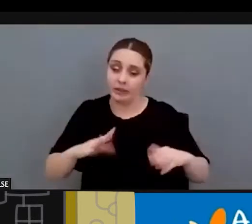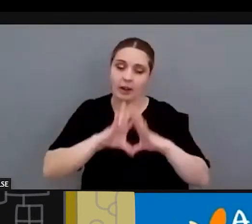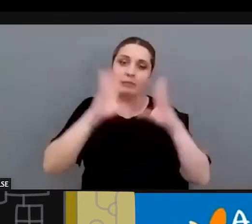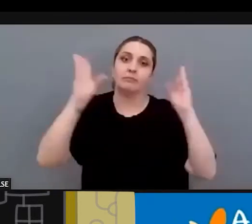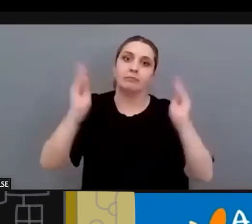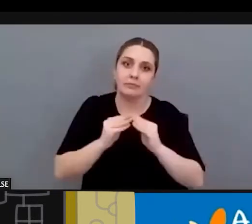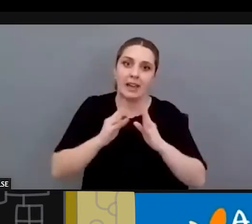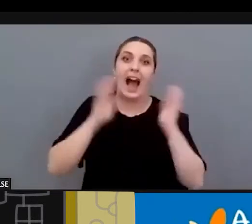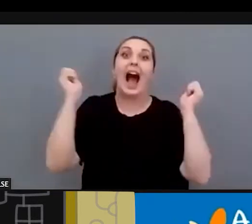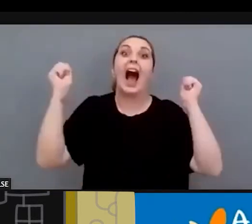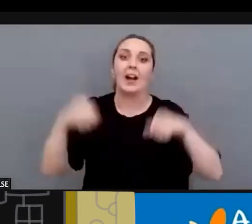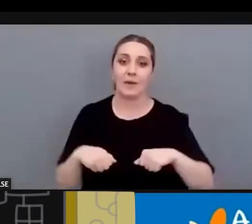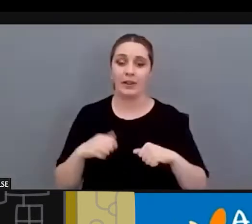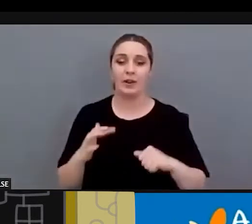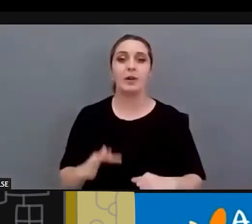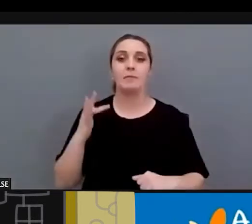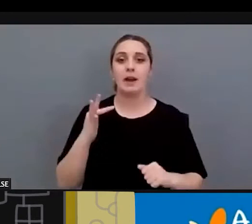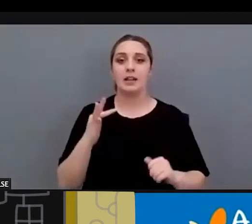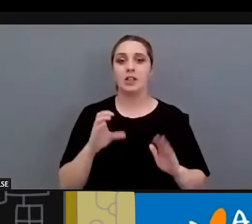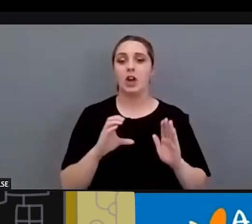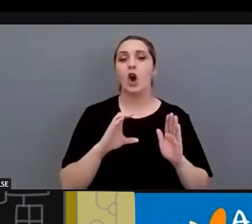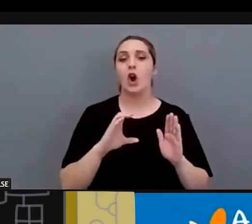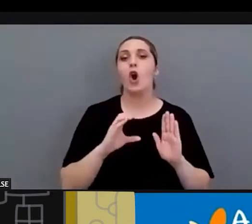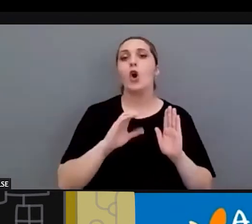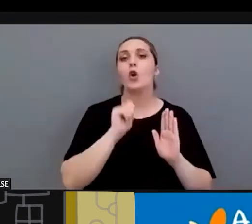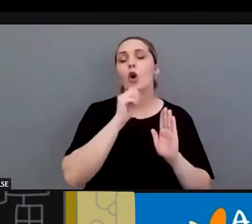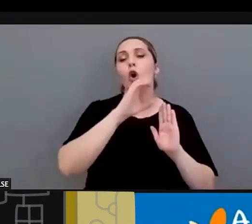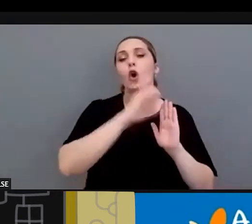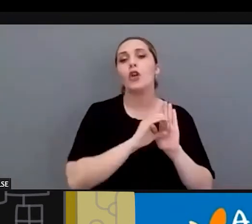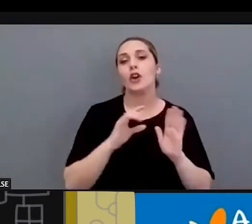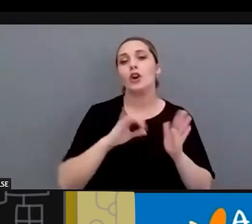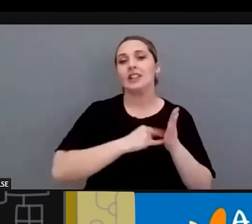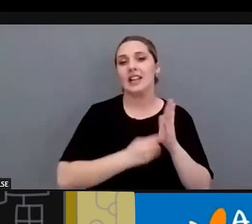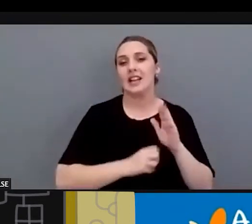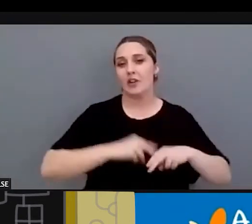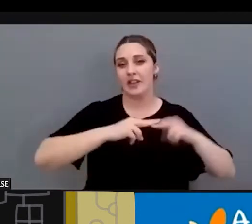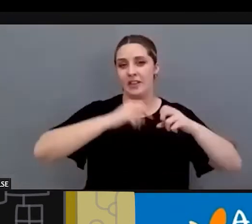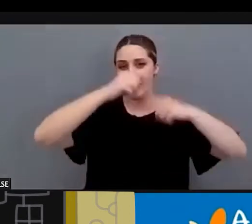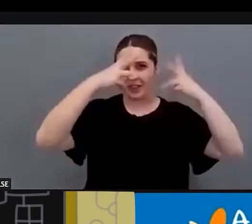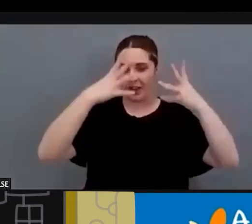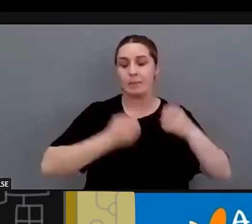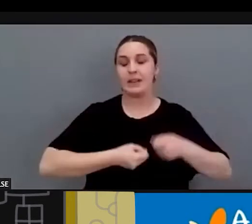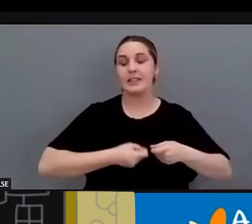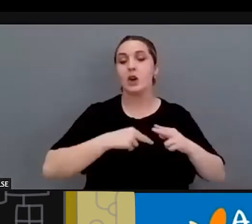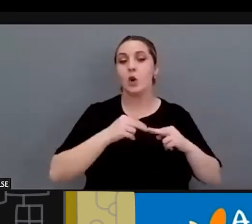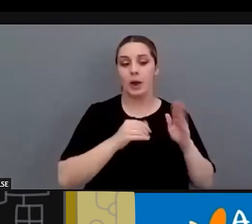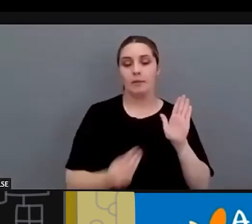de acuerdo y sobre todo que saliera en el código técnico de la edificación y luego en los temas de urbanismo ¿vale? pero